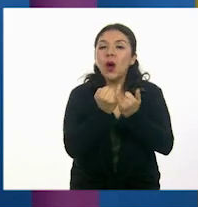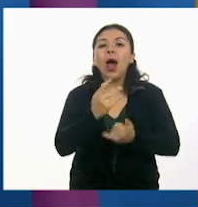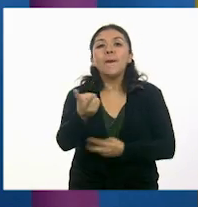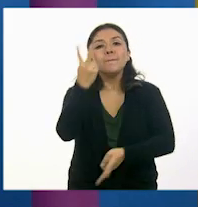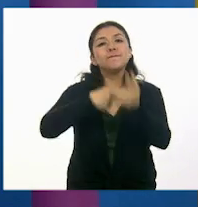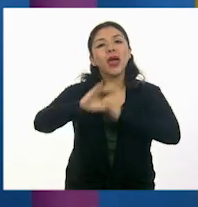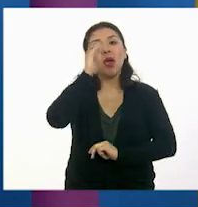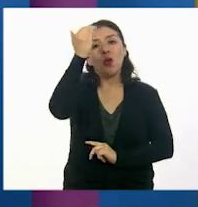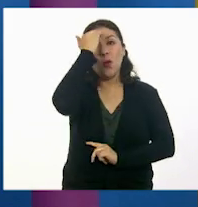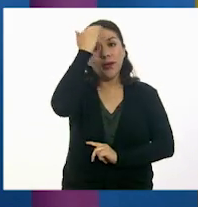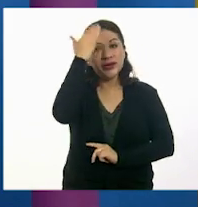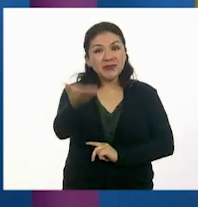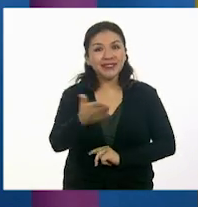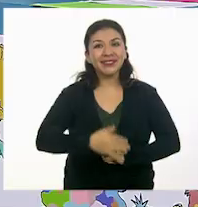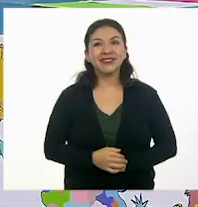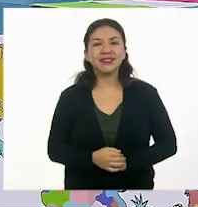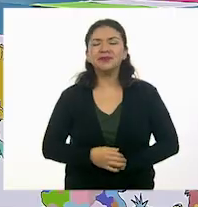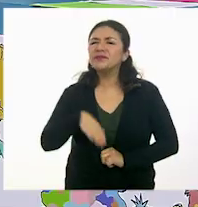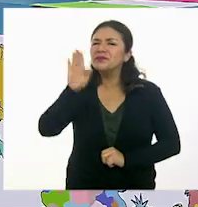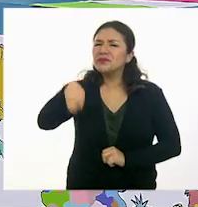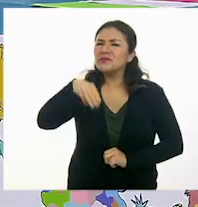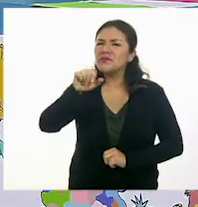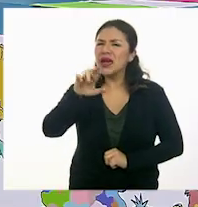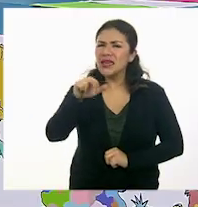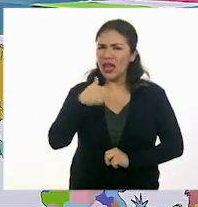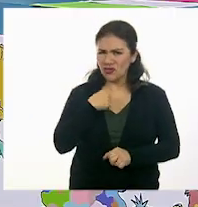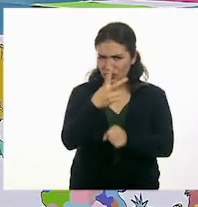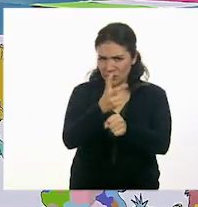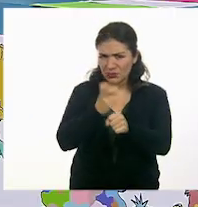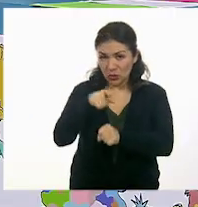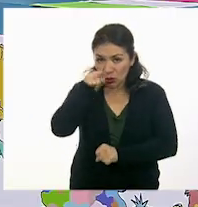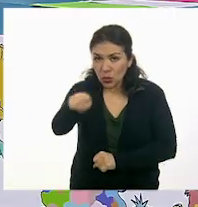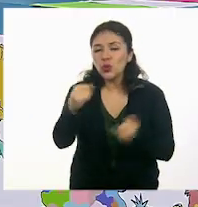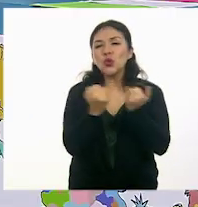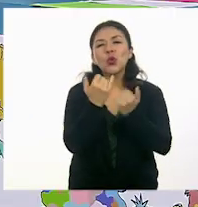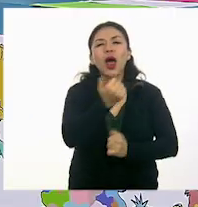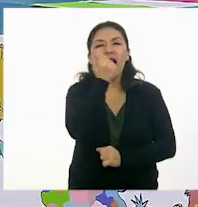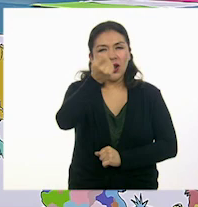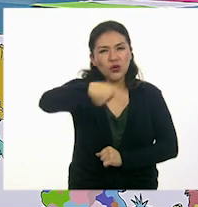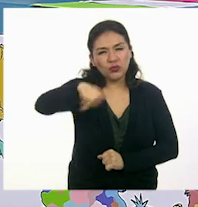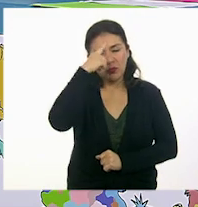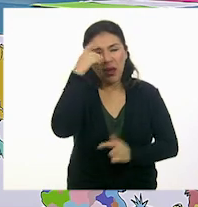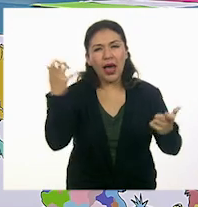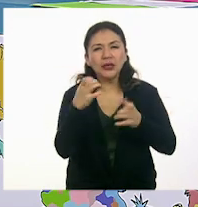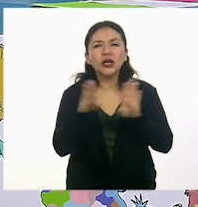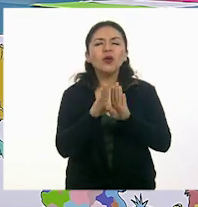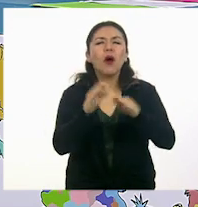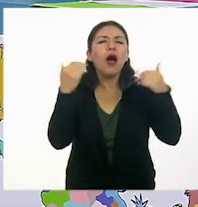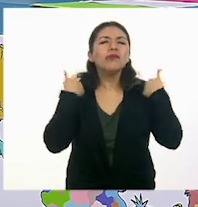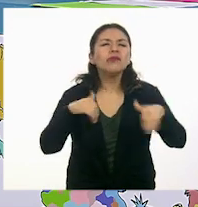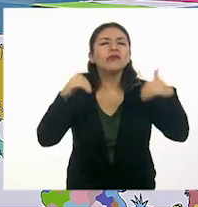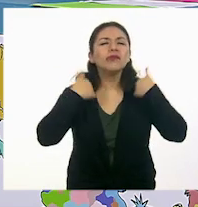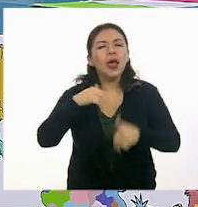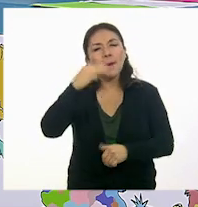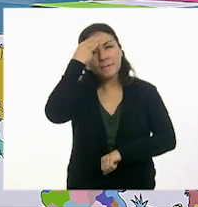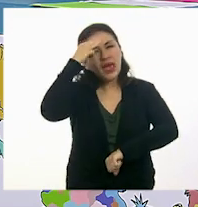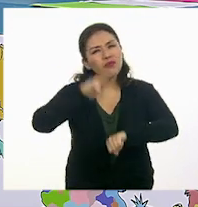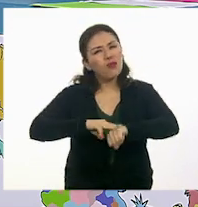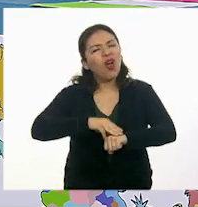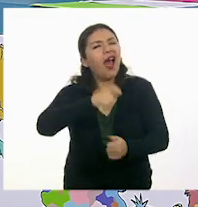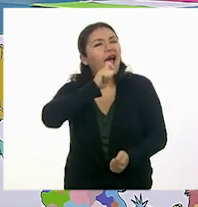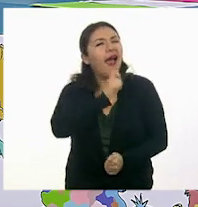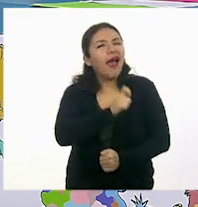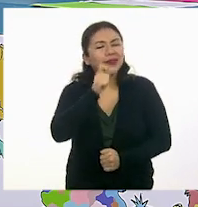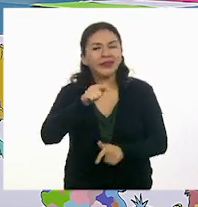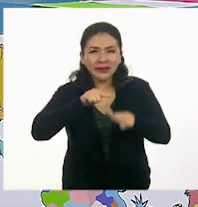conocimiento. María, te invito a ti y a nuestros queridos alumnos a que hagamos un recorrido por la memoria y continuemos